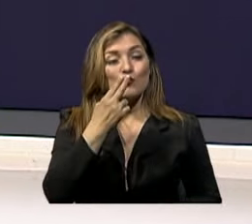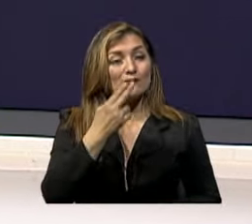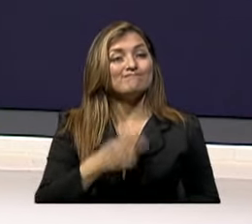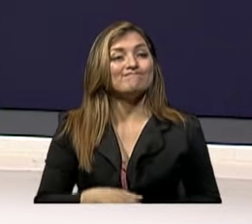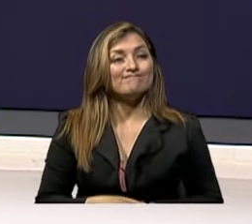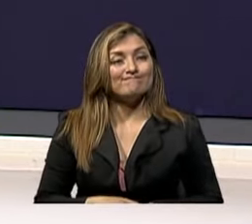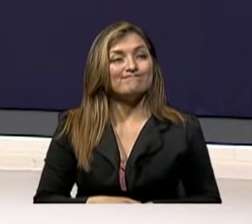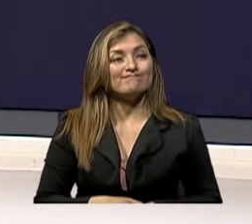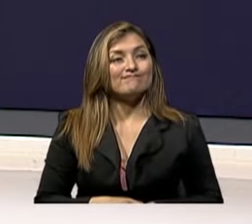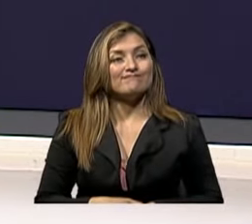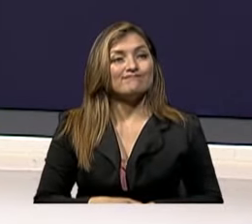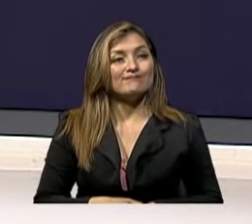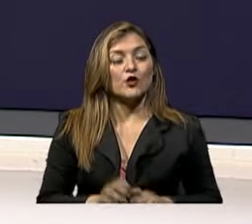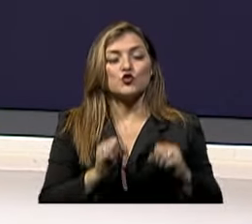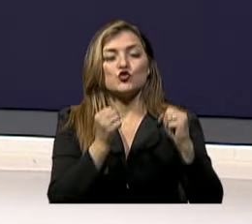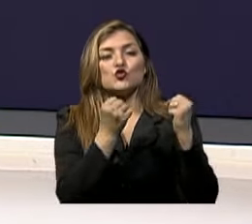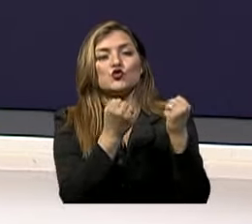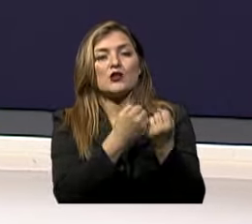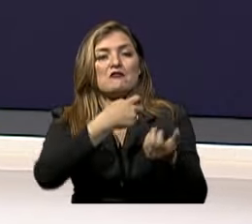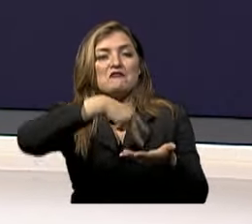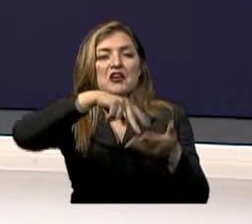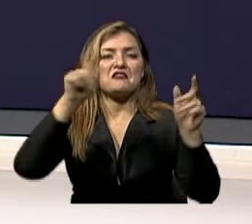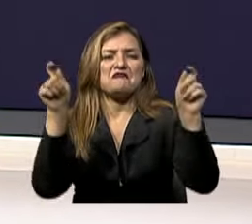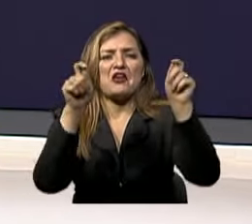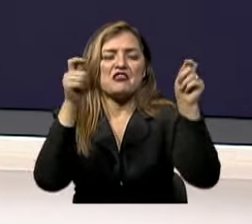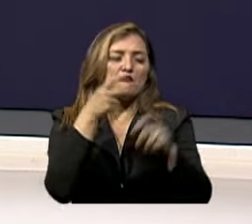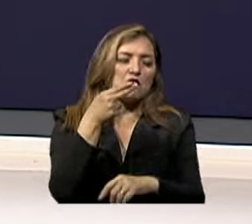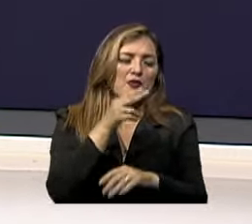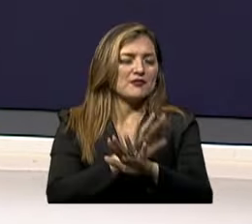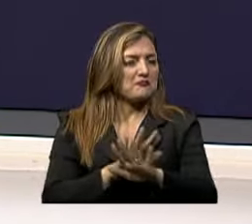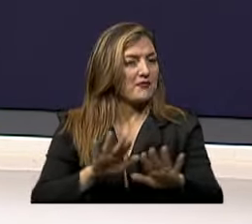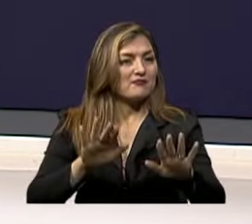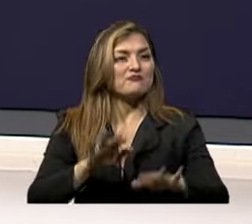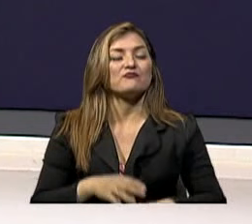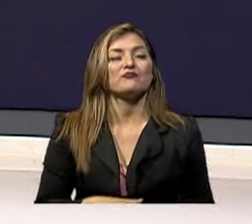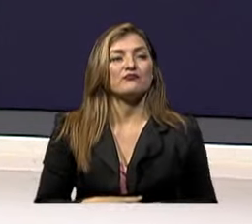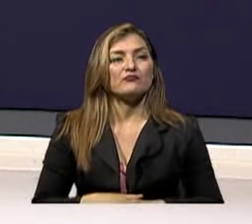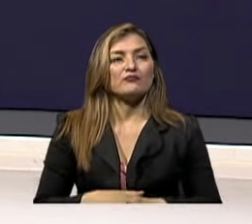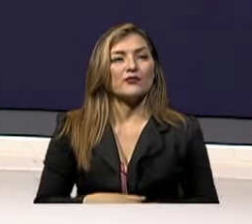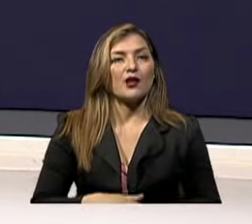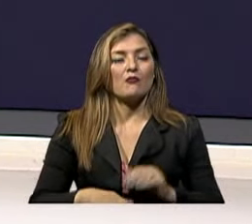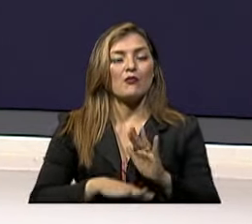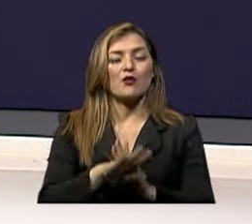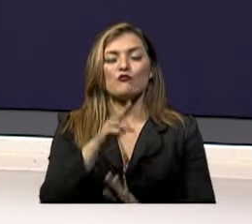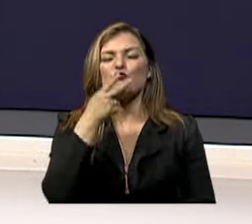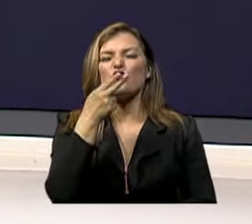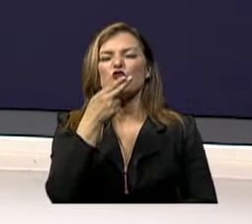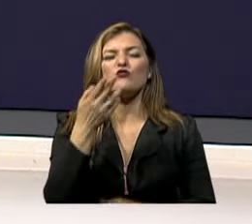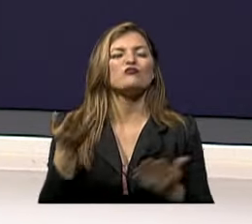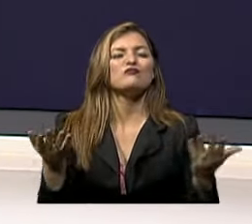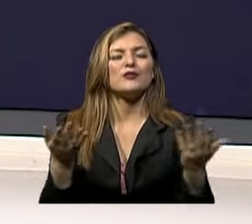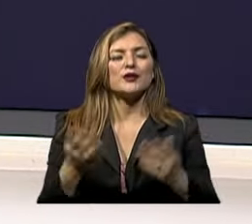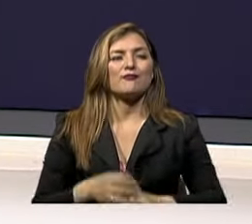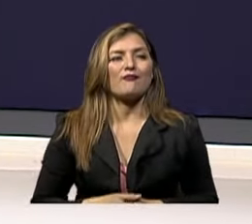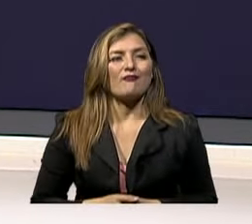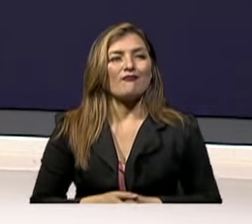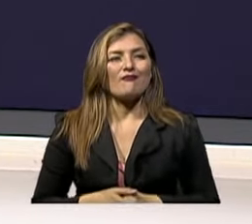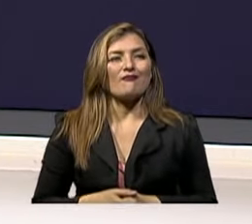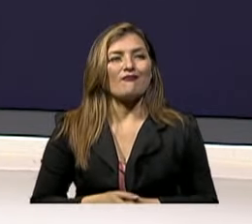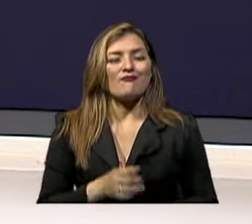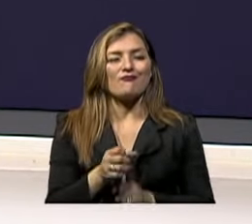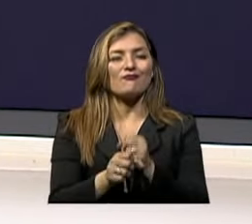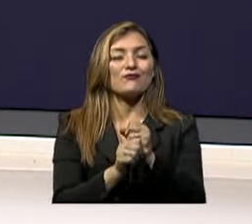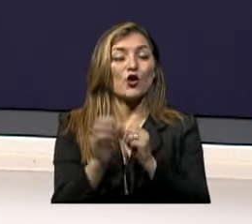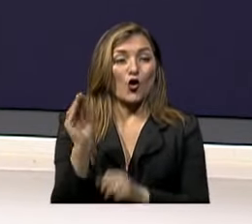digamos, de forma social Es decir, cuando se va a una fiesta La mayor cantidad de fumadores nuevos se encuentran, lamentablemente, en un rango de edad